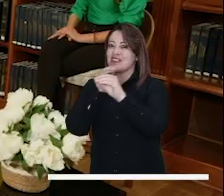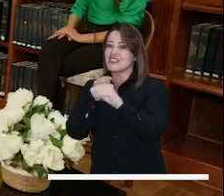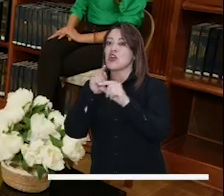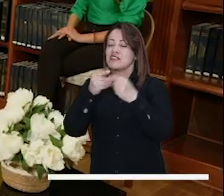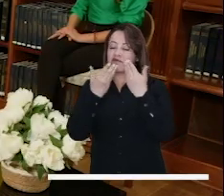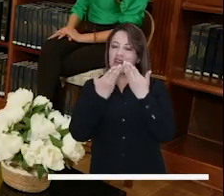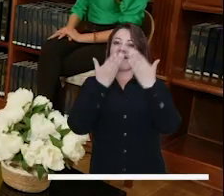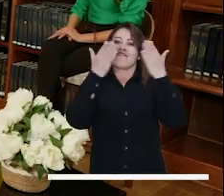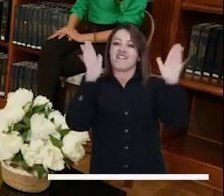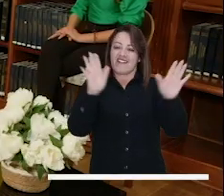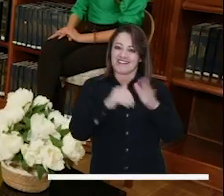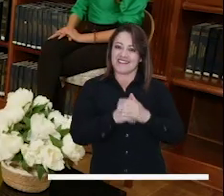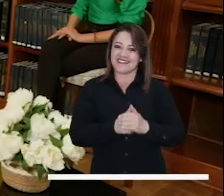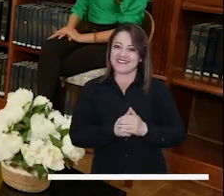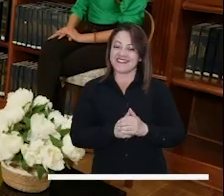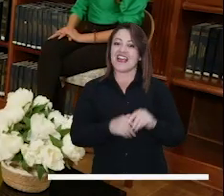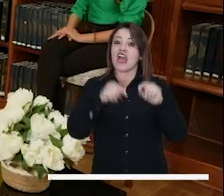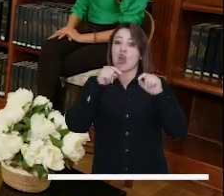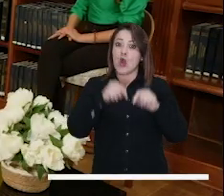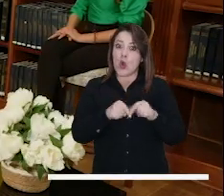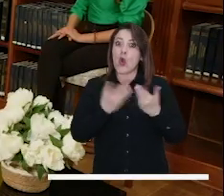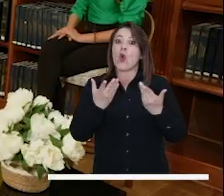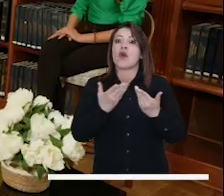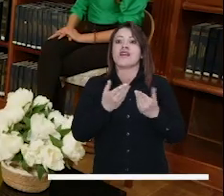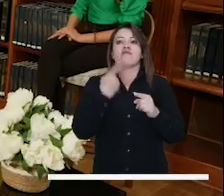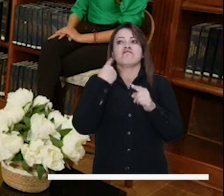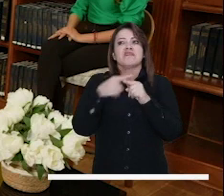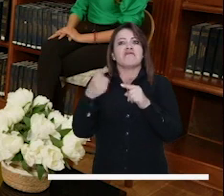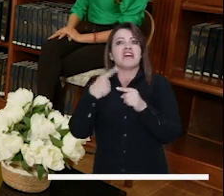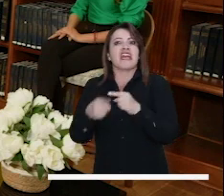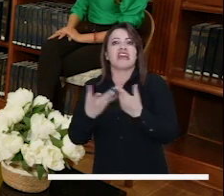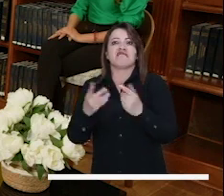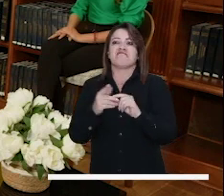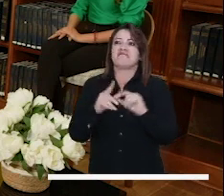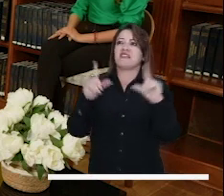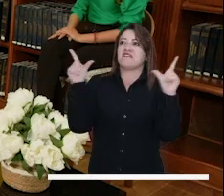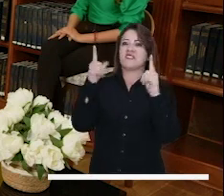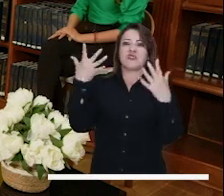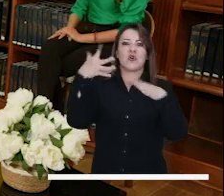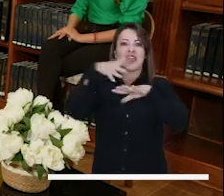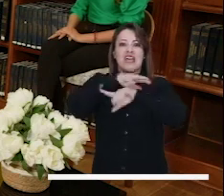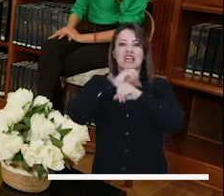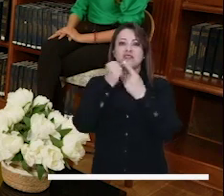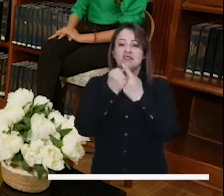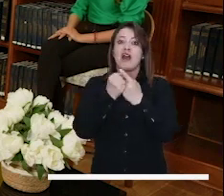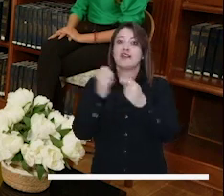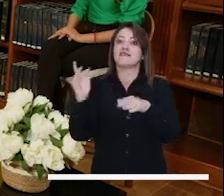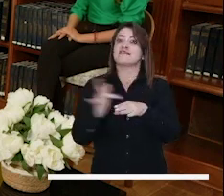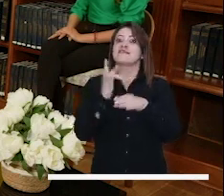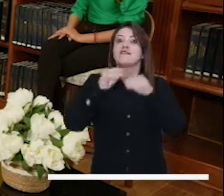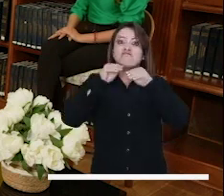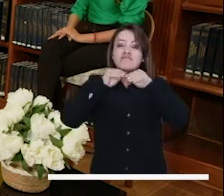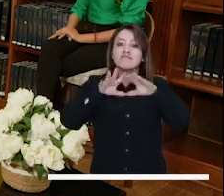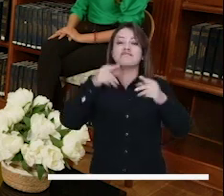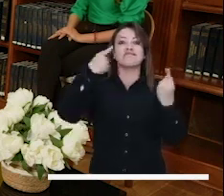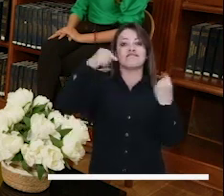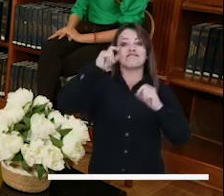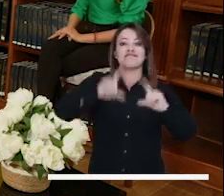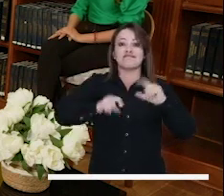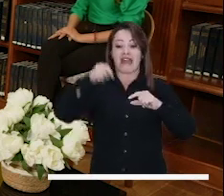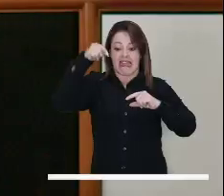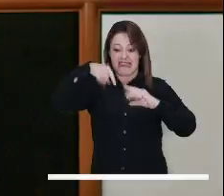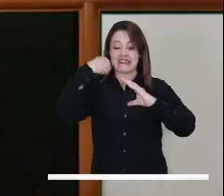pedagogía es una pedagogía abierta y afortunadamente hoy todos estos grandes medios masivos de la comunicación nos pueden